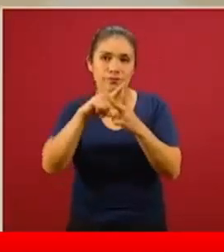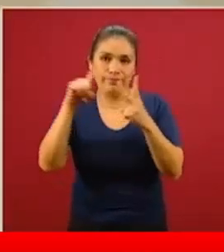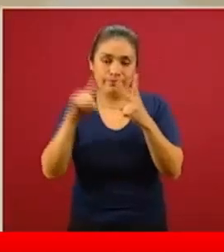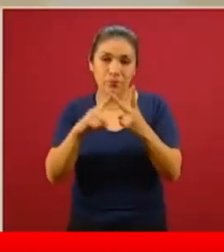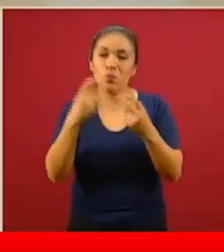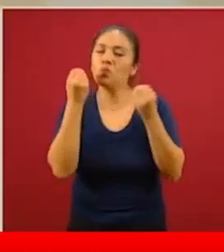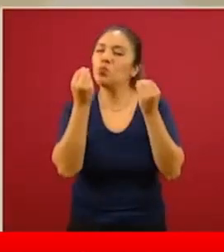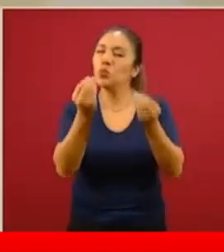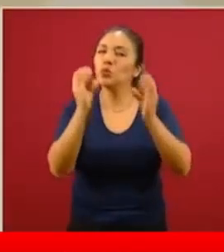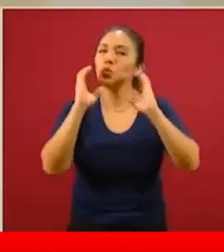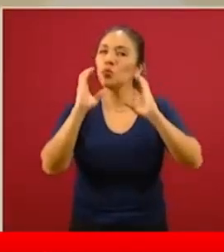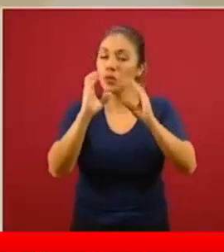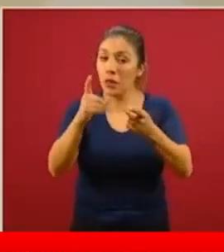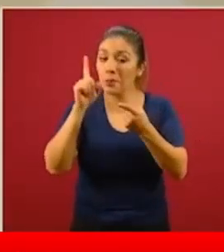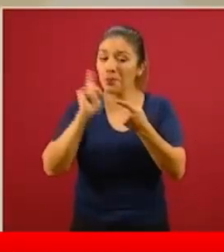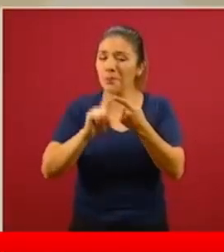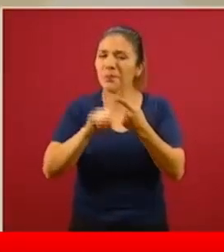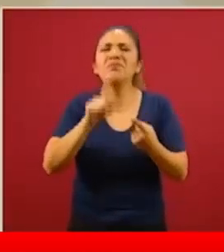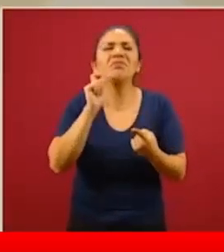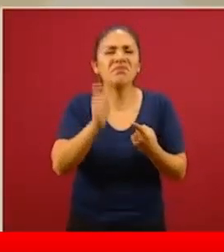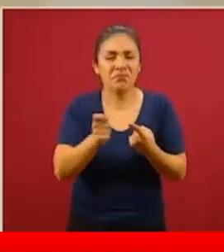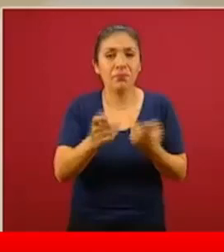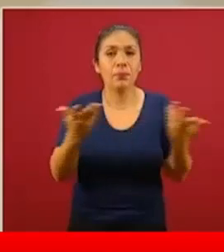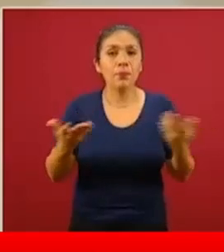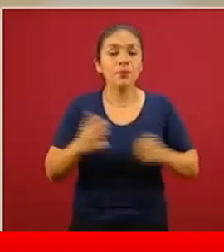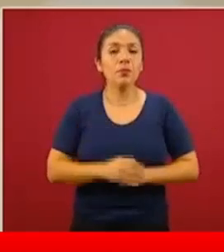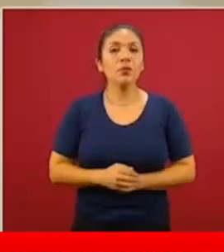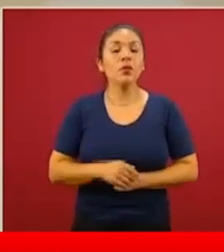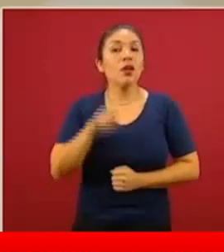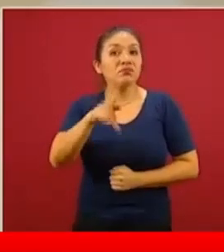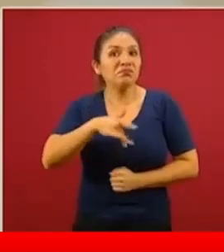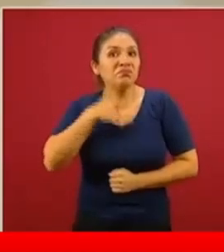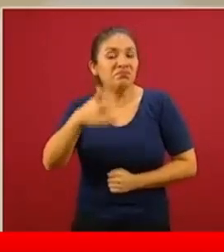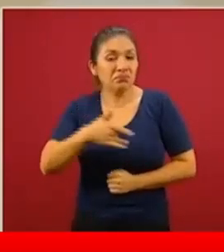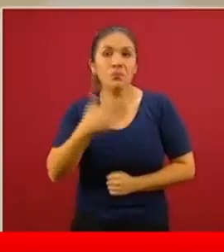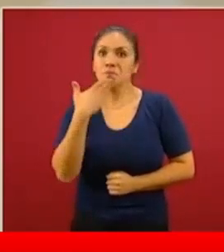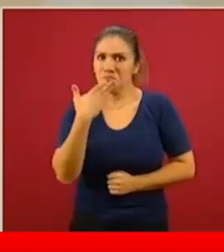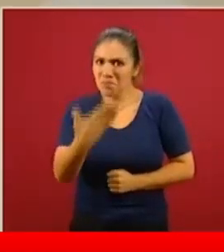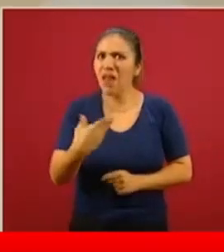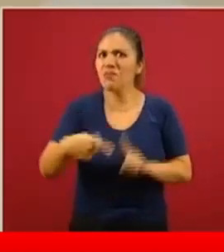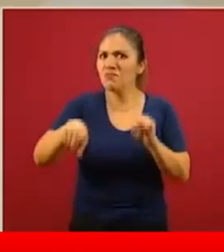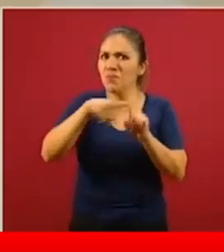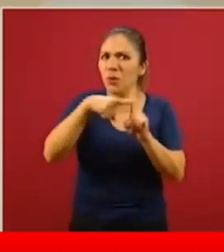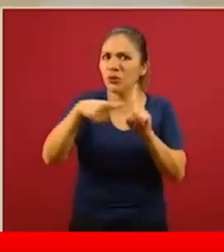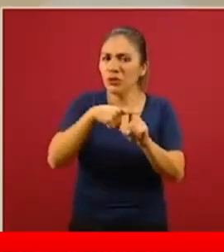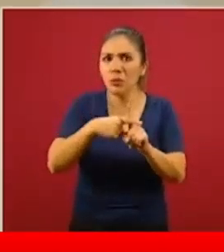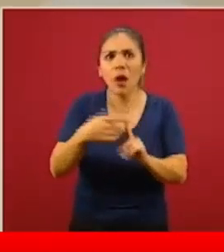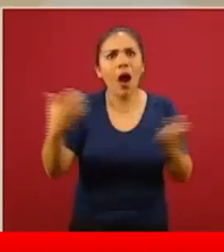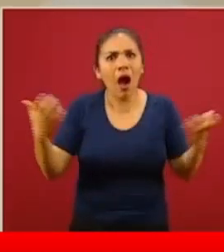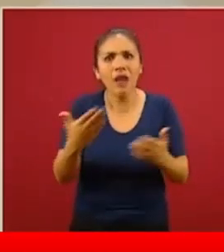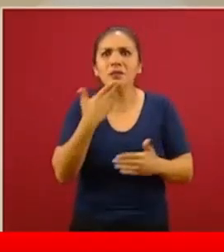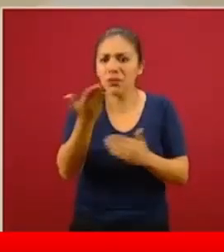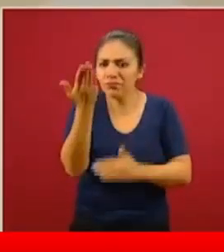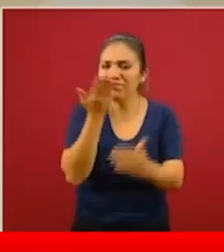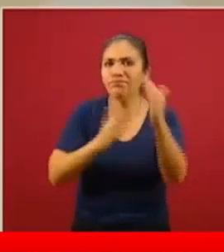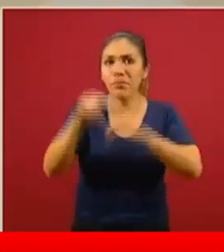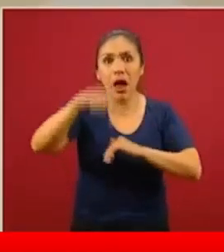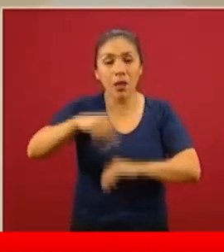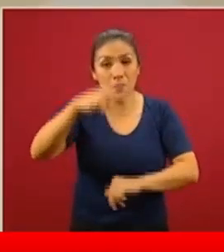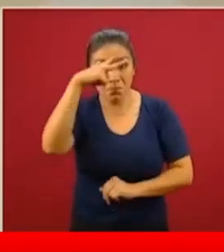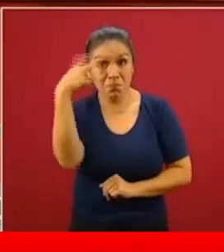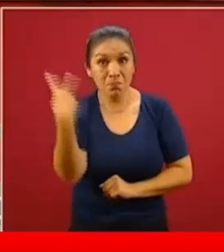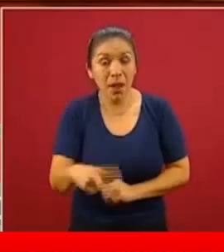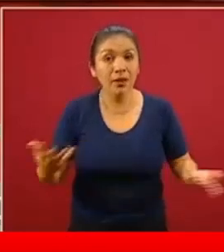mucha cautela. El primer sentido como un signo muy alentador del éxito que tiene México